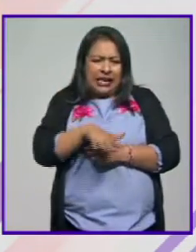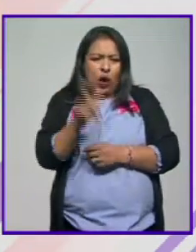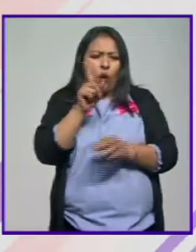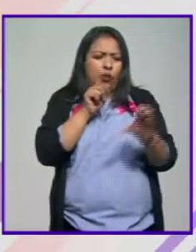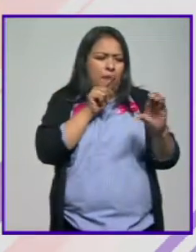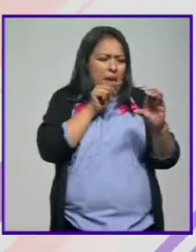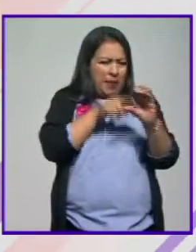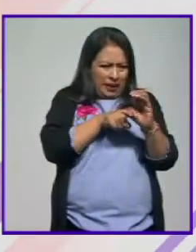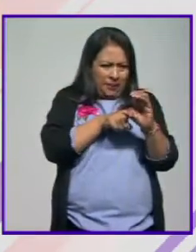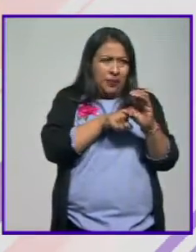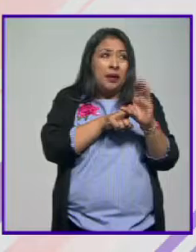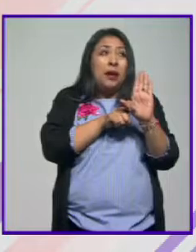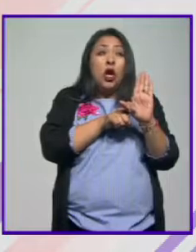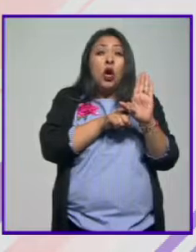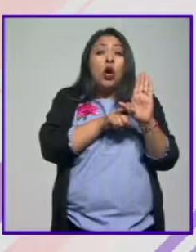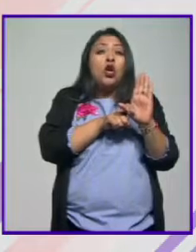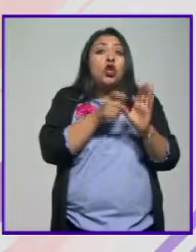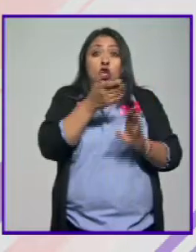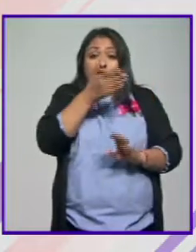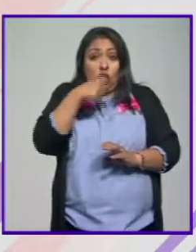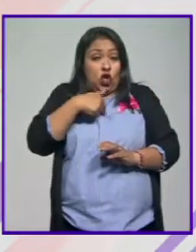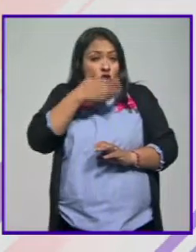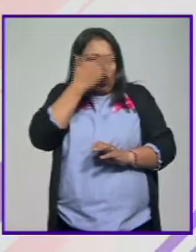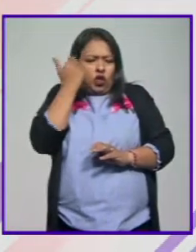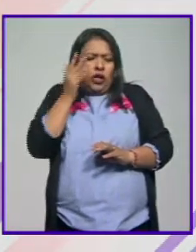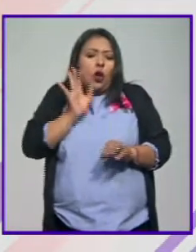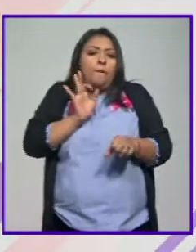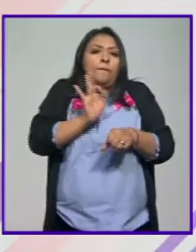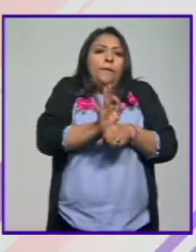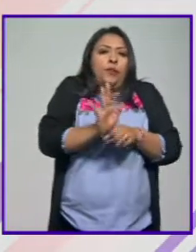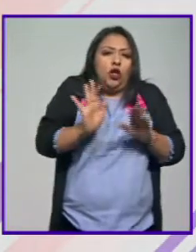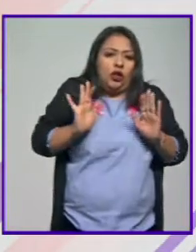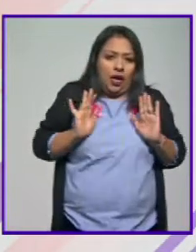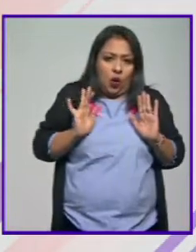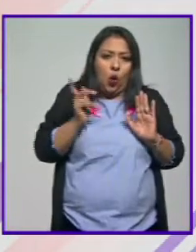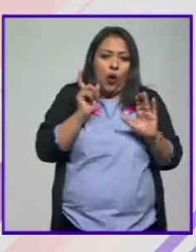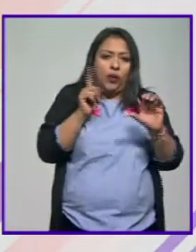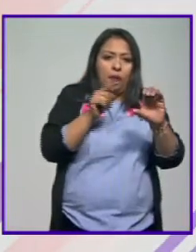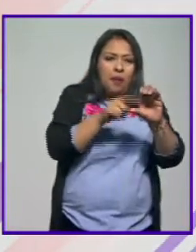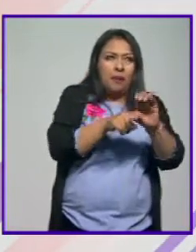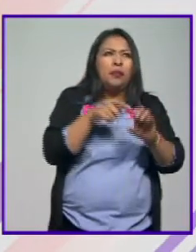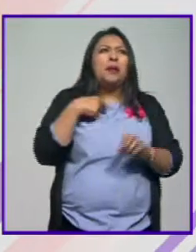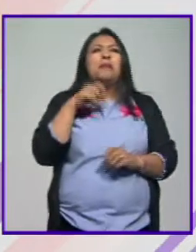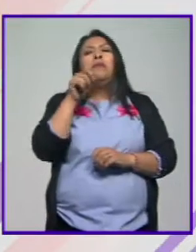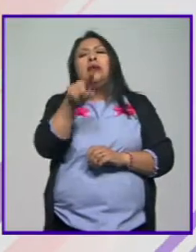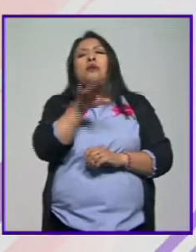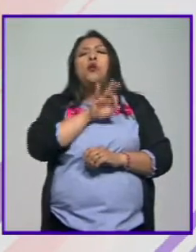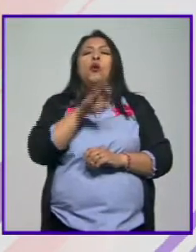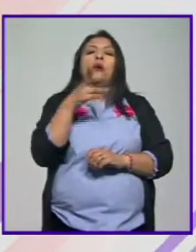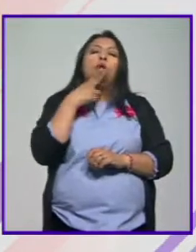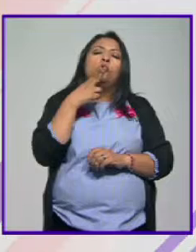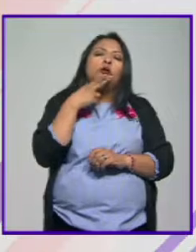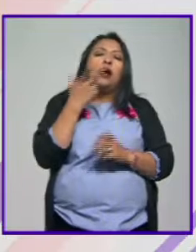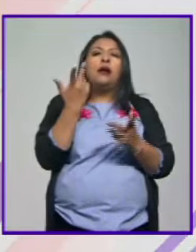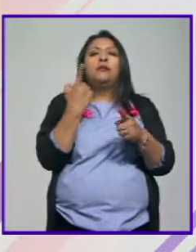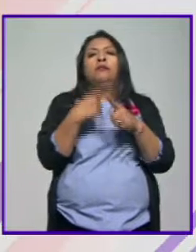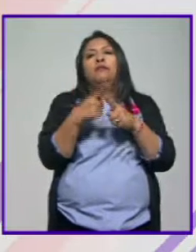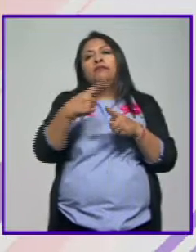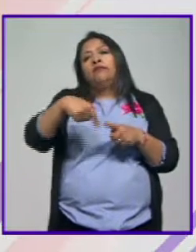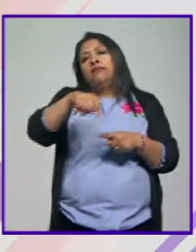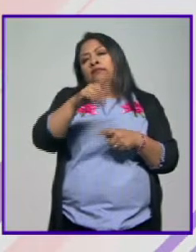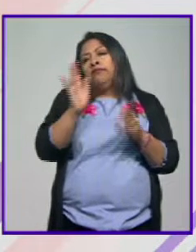concepción. Como no sé, lo garantizo desde la concepción. Pero ese mismo argumento podrían utilizar quienes